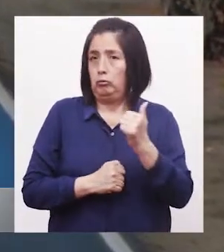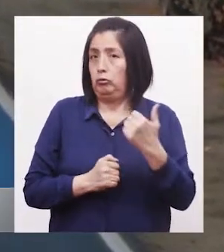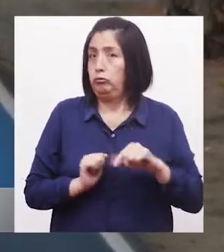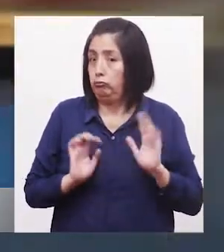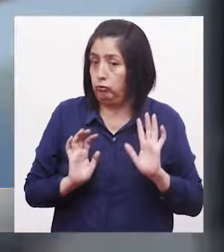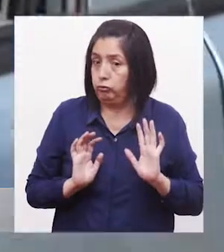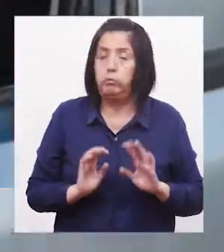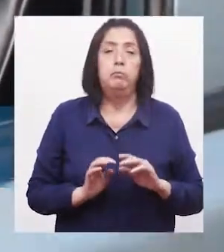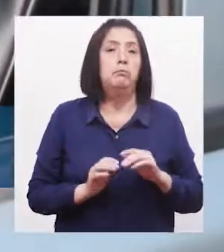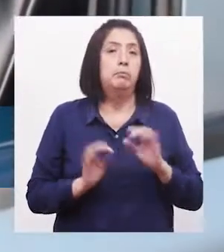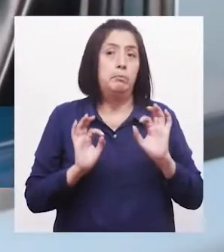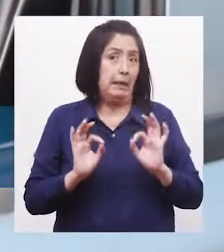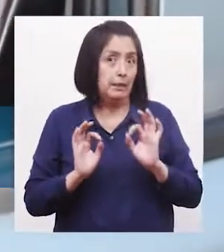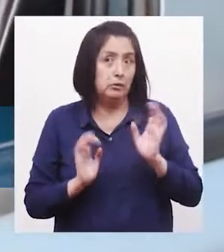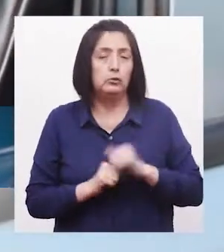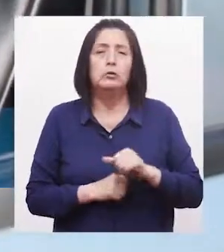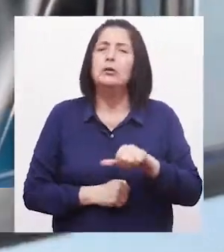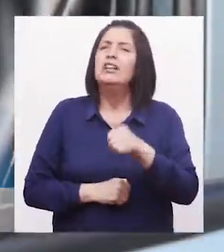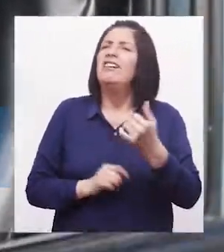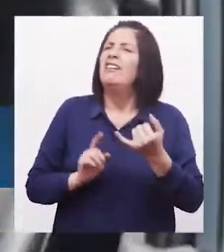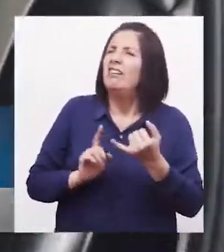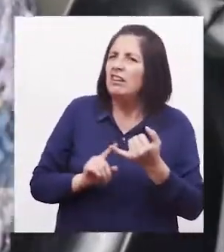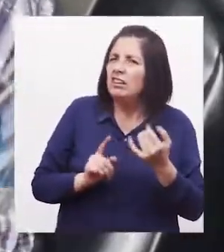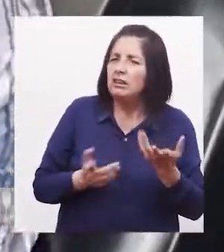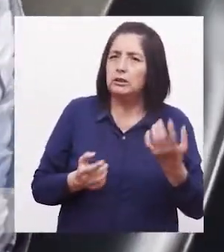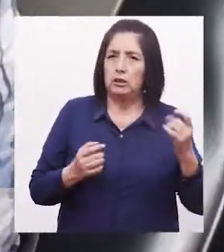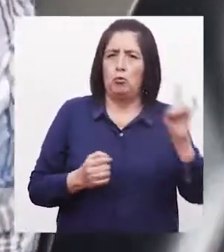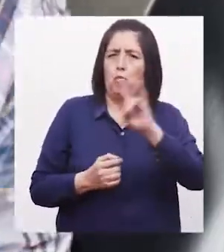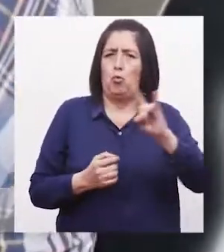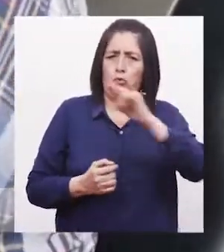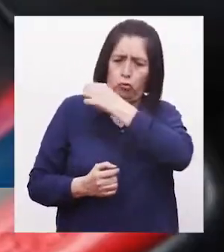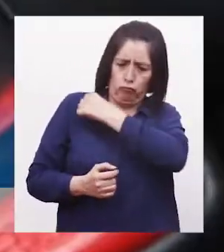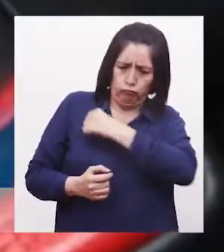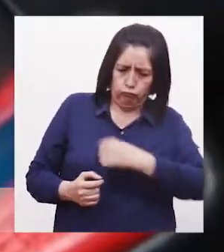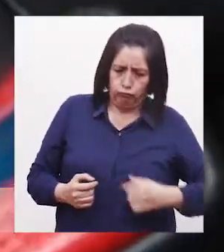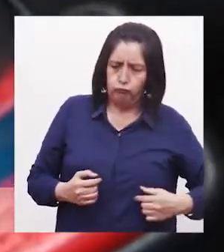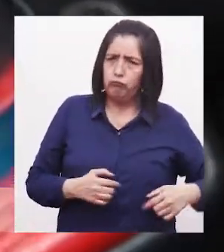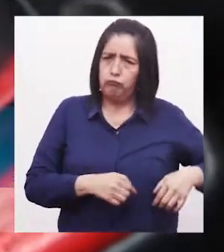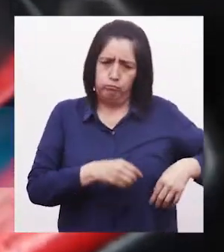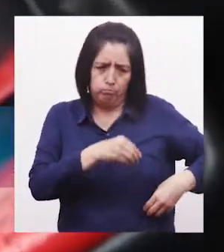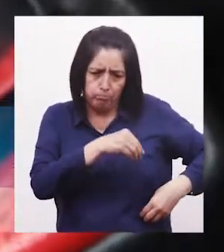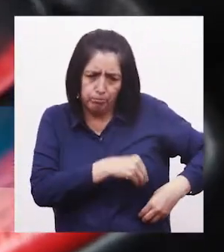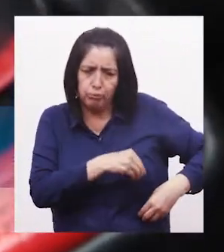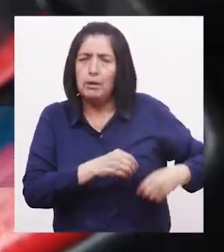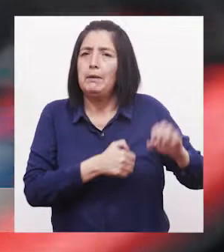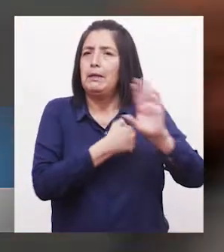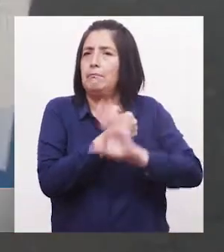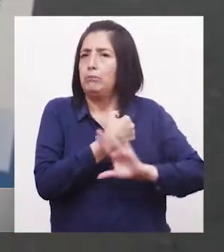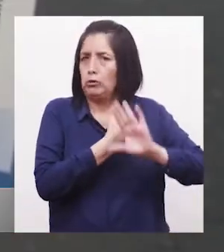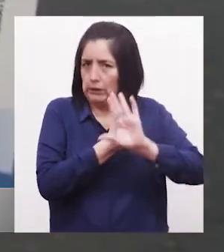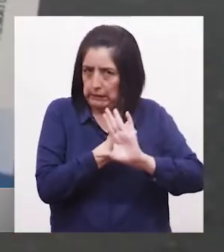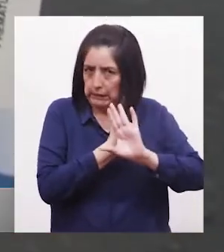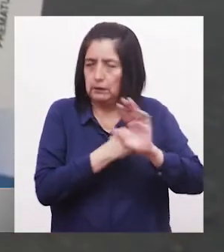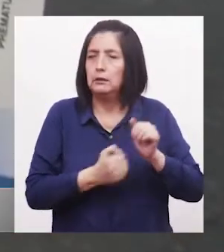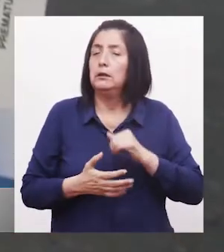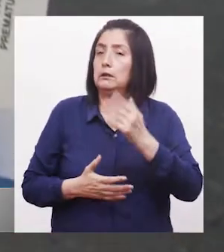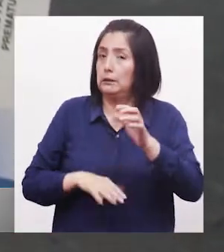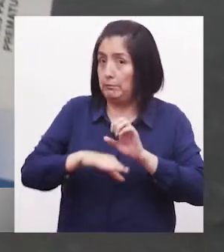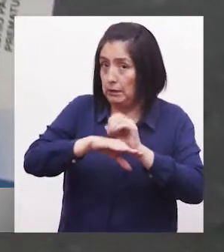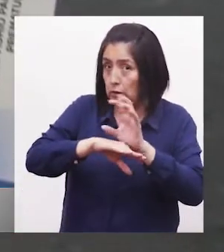muy importante El uso de los cinturones de seguridad Ya como un factor protector También